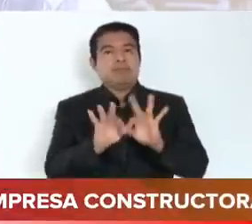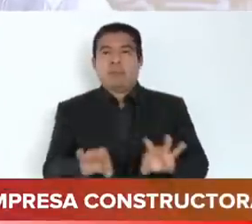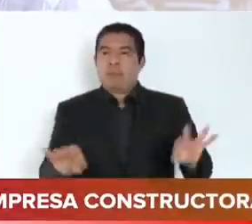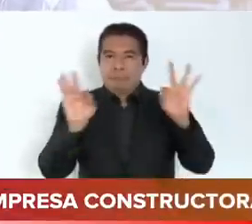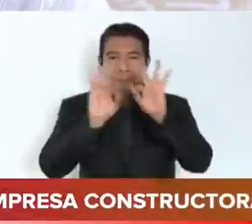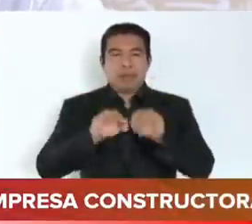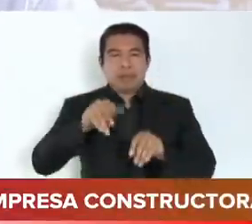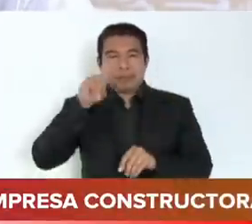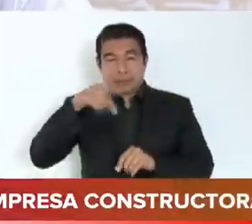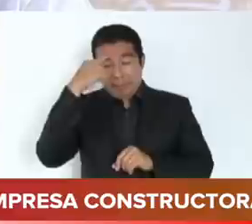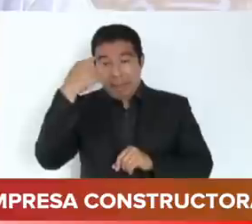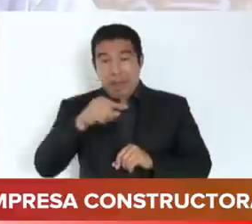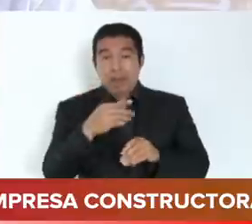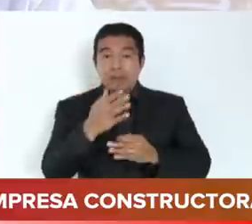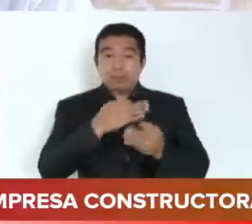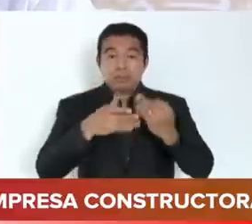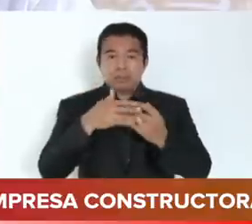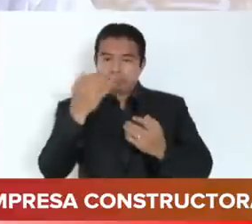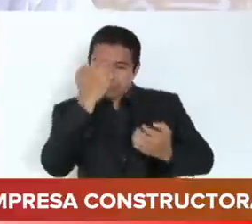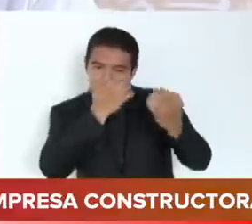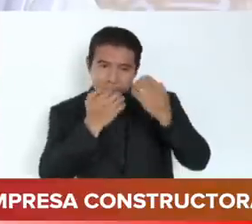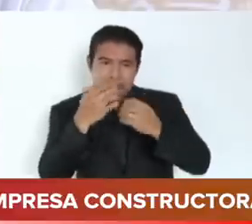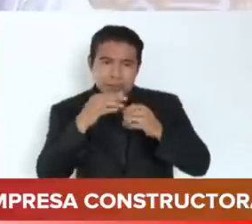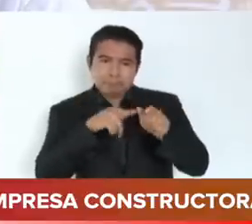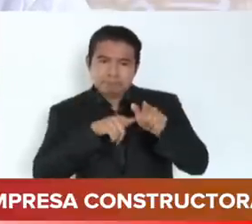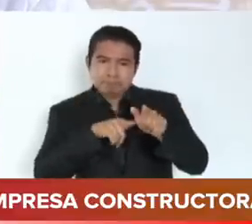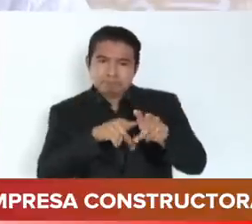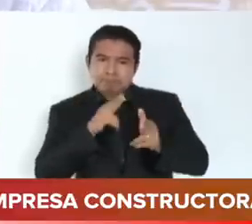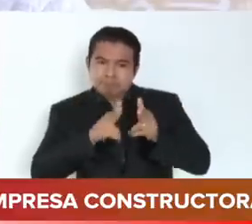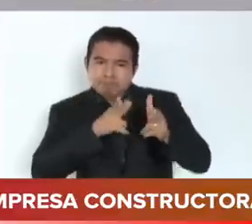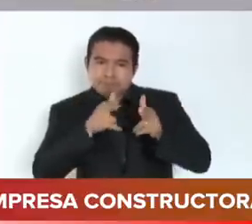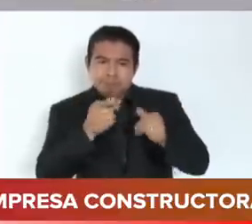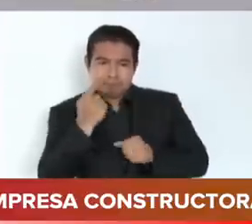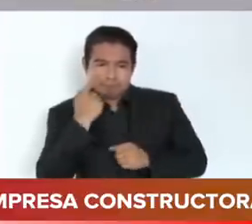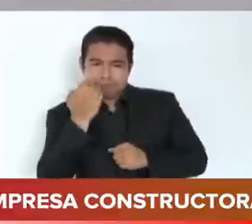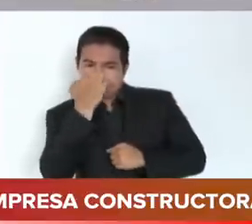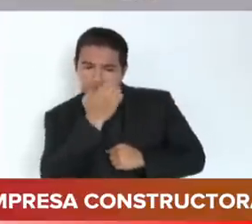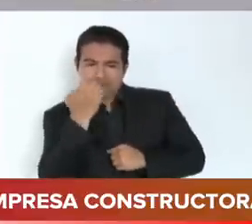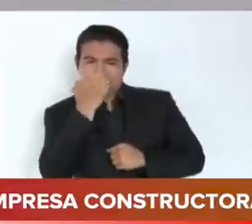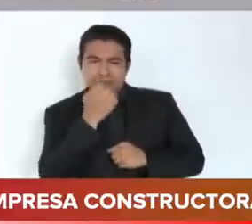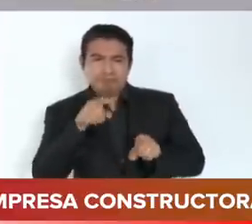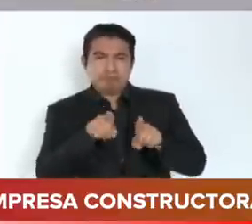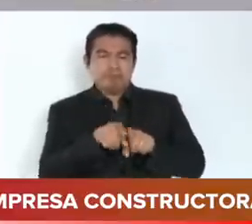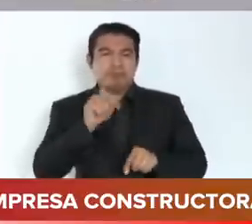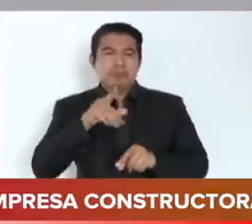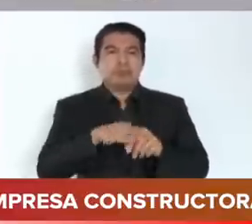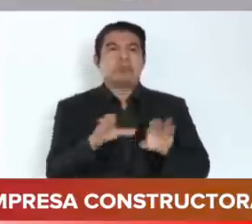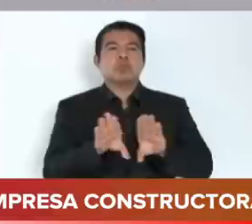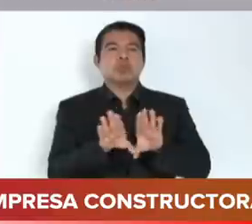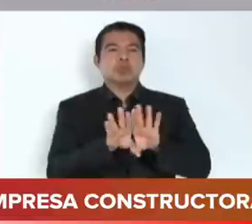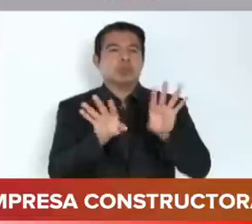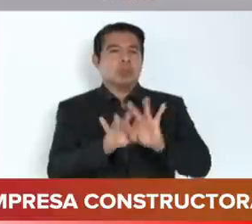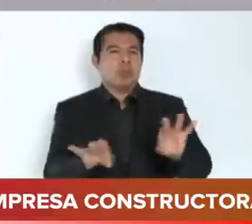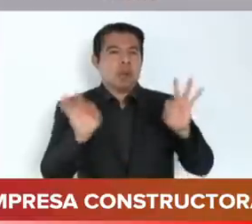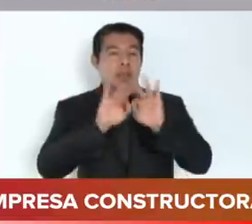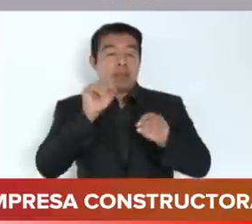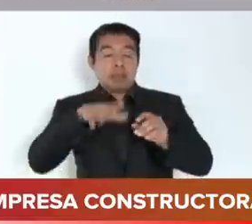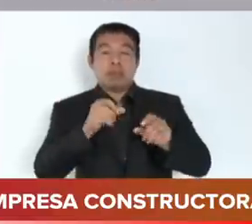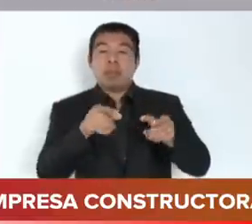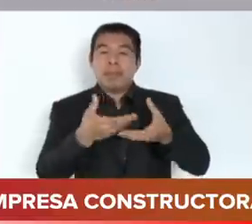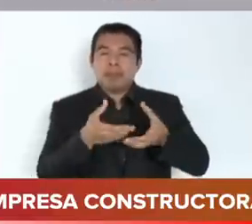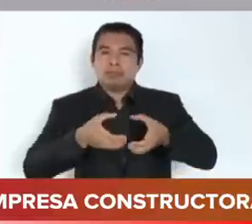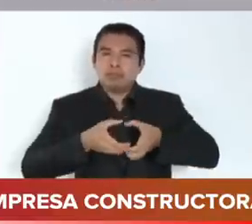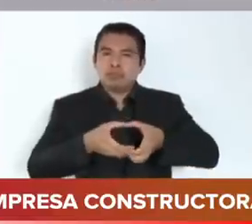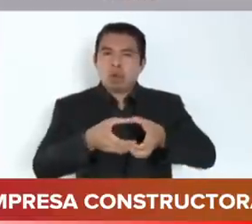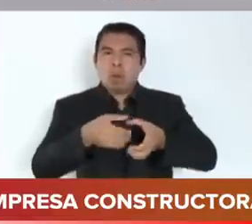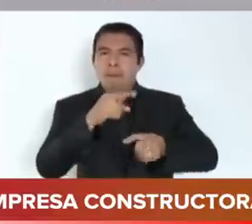ya con los estudios para 120 kilómetros del trazo ferroviario y se ha documentado la información relevante en materia de logía, drenaje, incluso, como usted